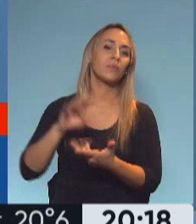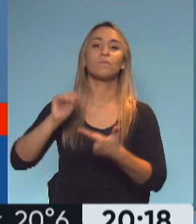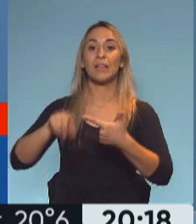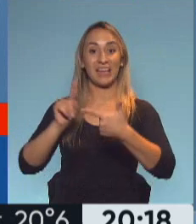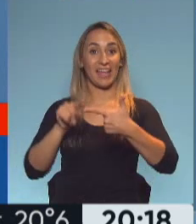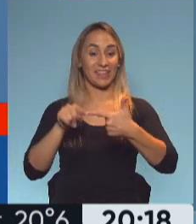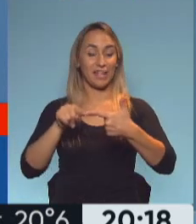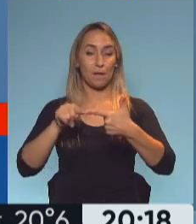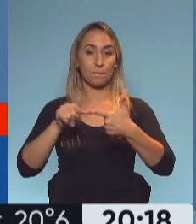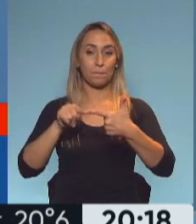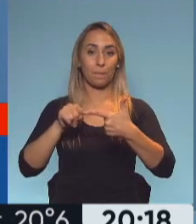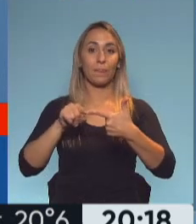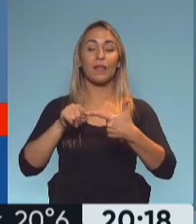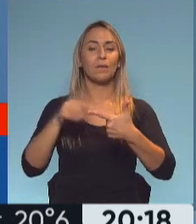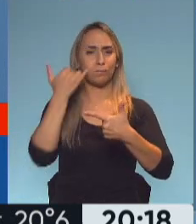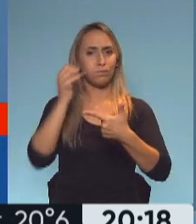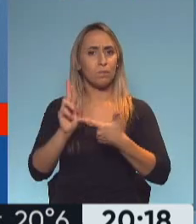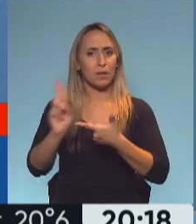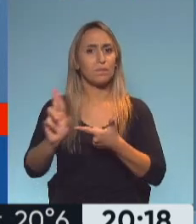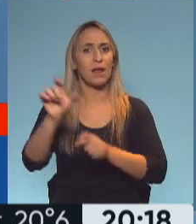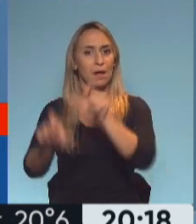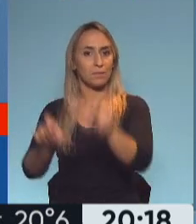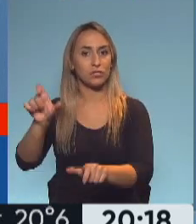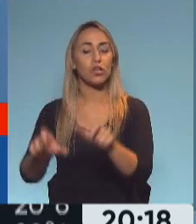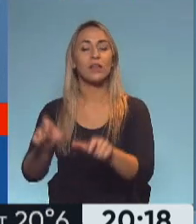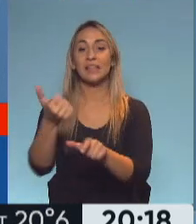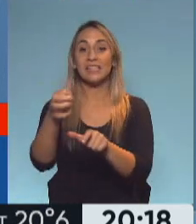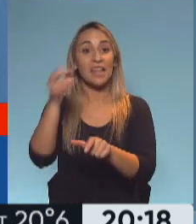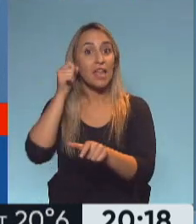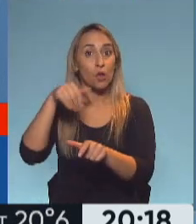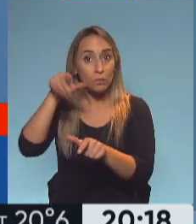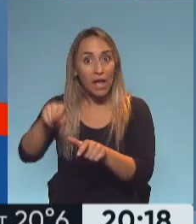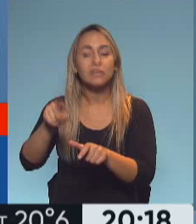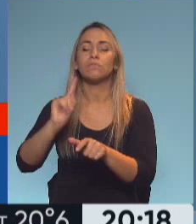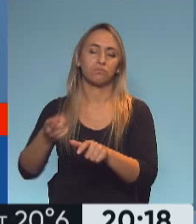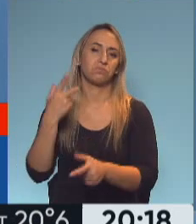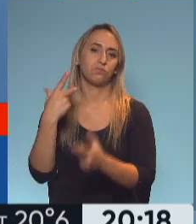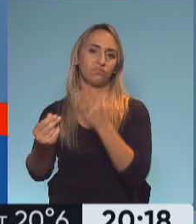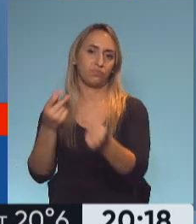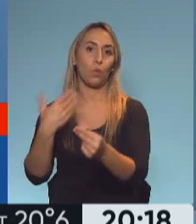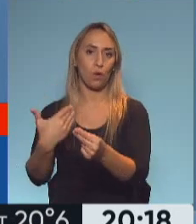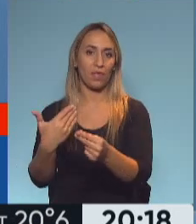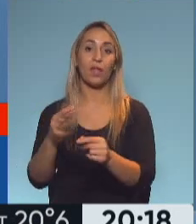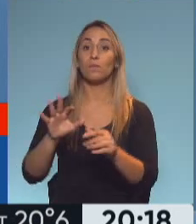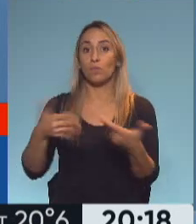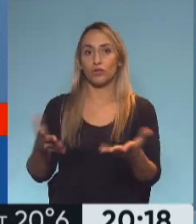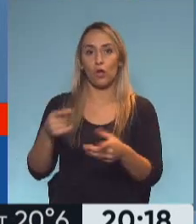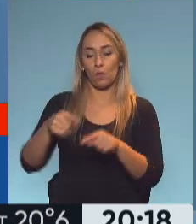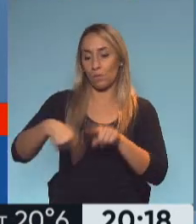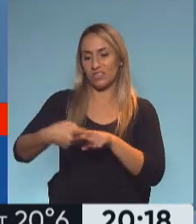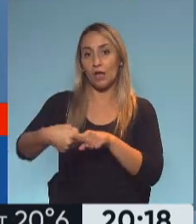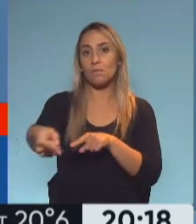ha habilitado la vacunación para personas mayores de 60, así que durante las próximas semanas vamos a estar